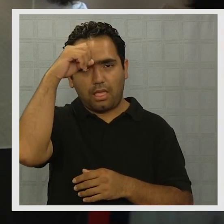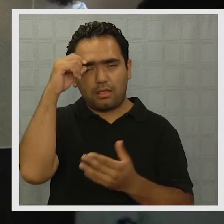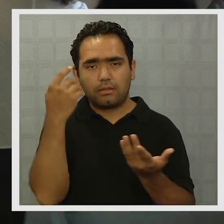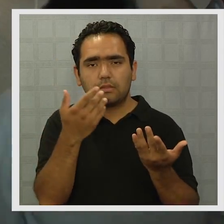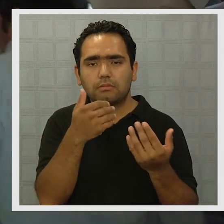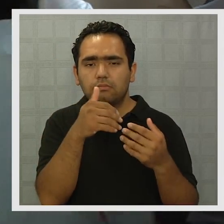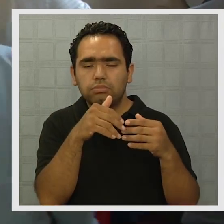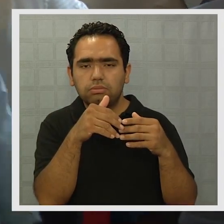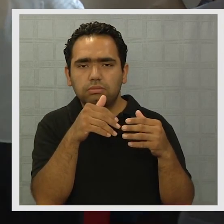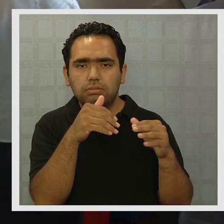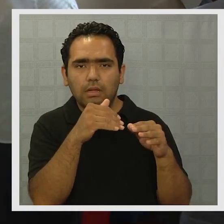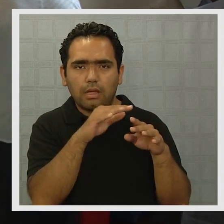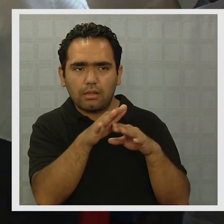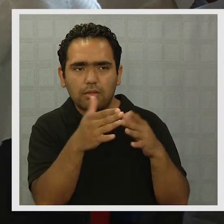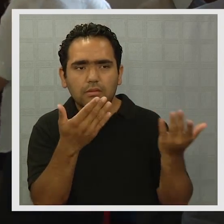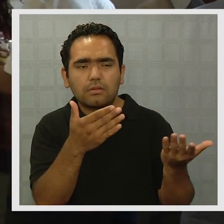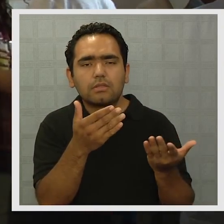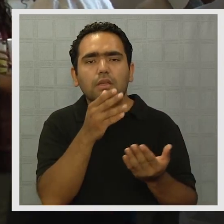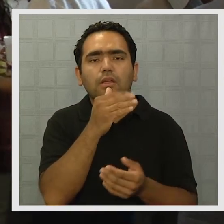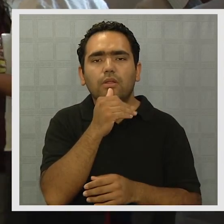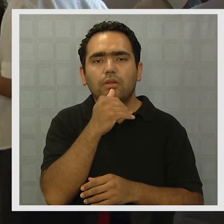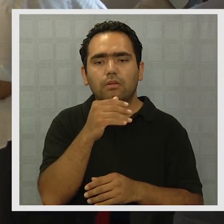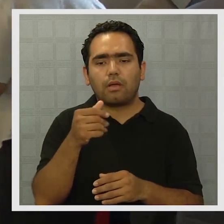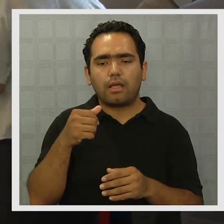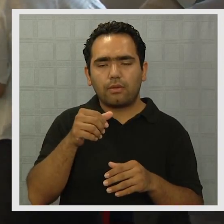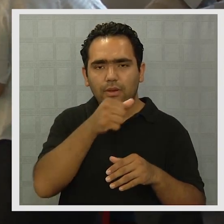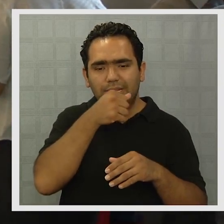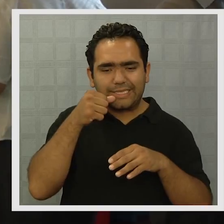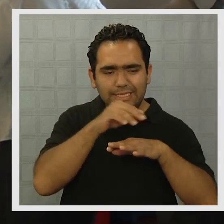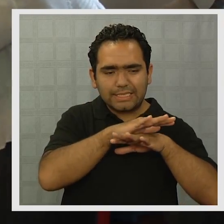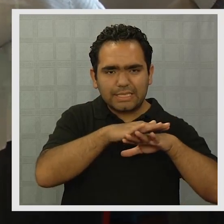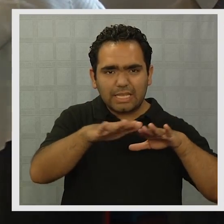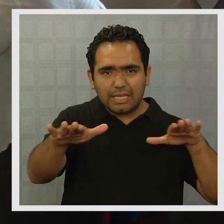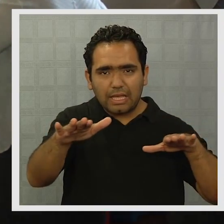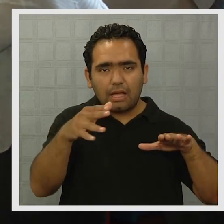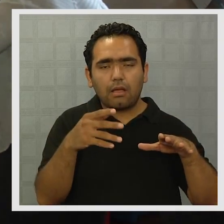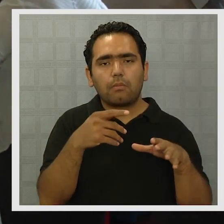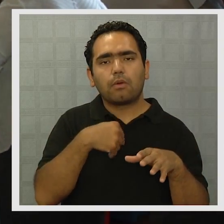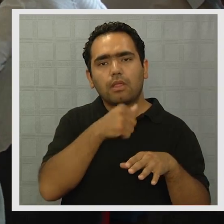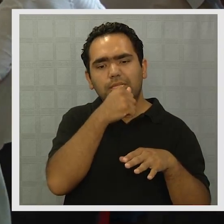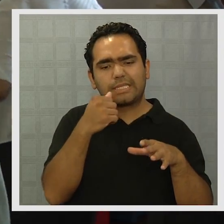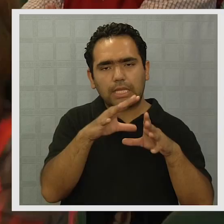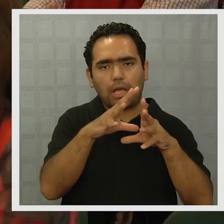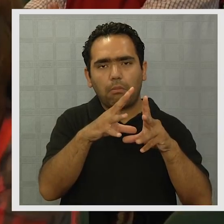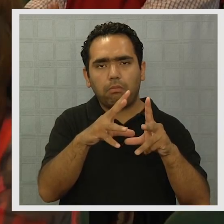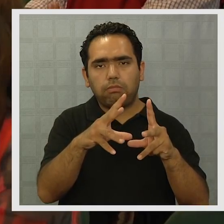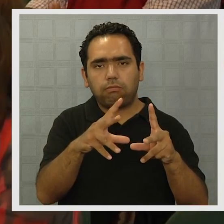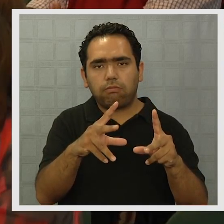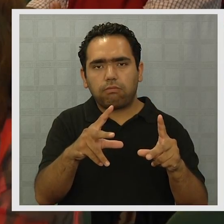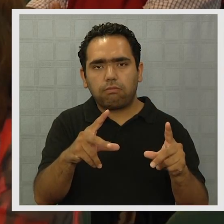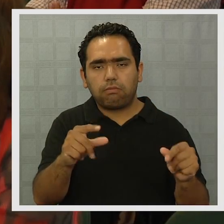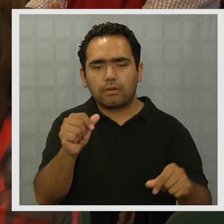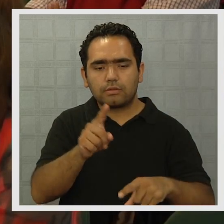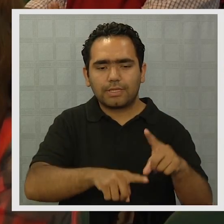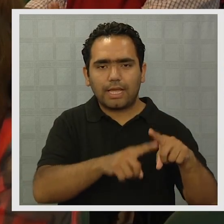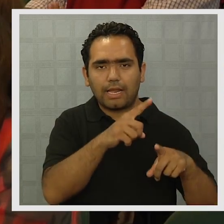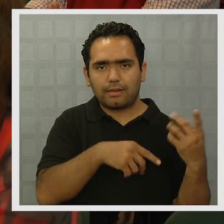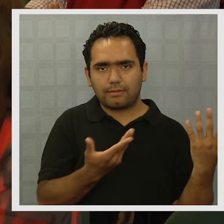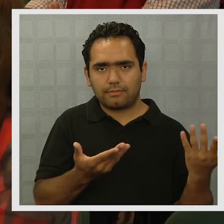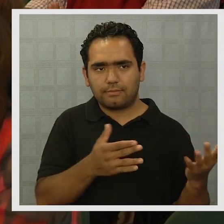incremente la transpiración y por lo tanto en vez de haber una sequía atmosférica se pueden empezar a producir sequías en el suelo.